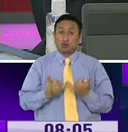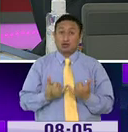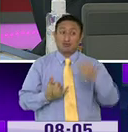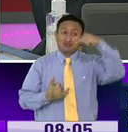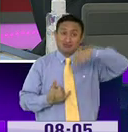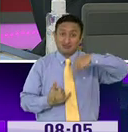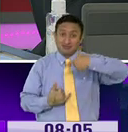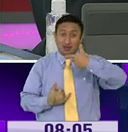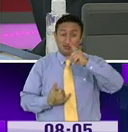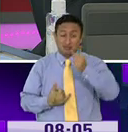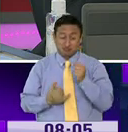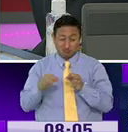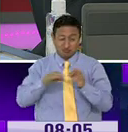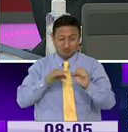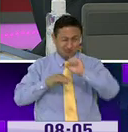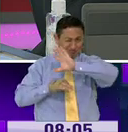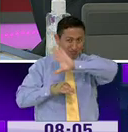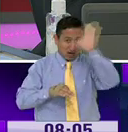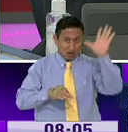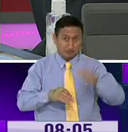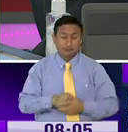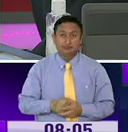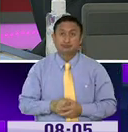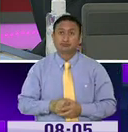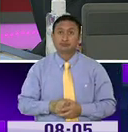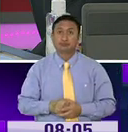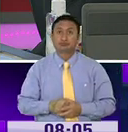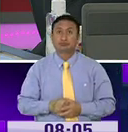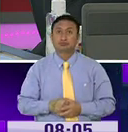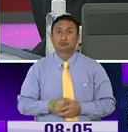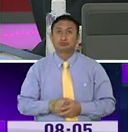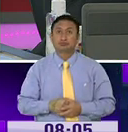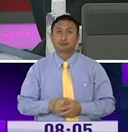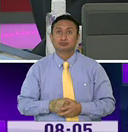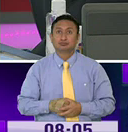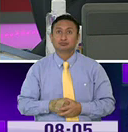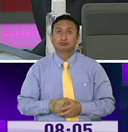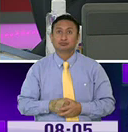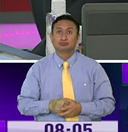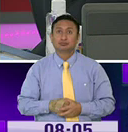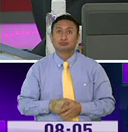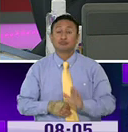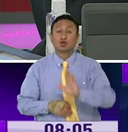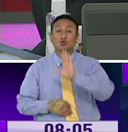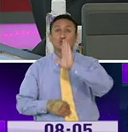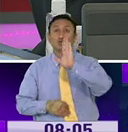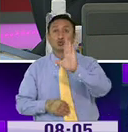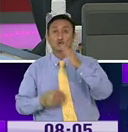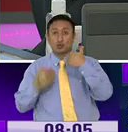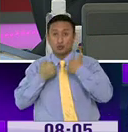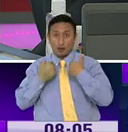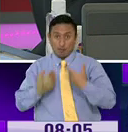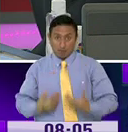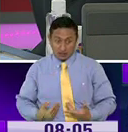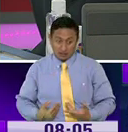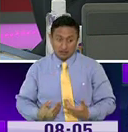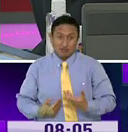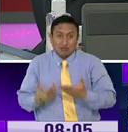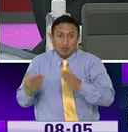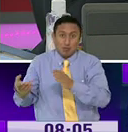que quiero que le quede claro a la ciudadanía es que sepultar a sus seres queridos, que es algo